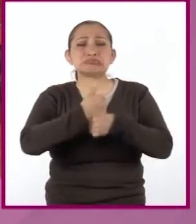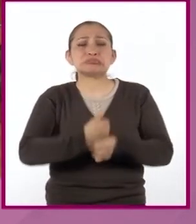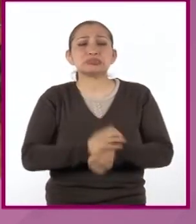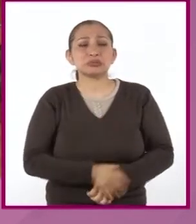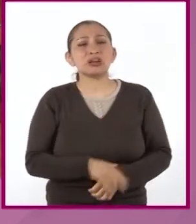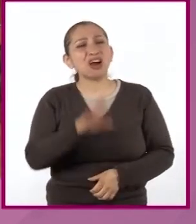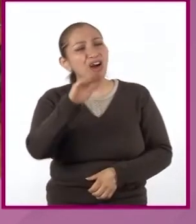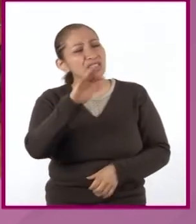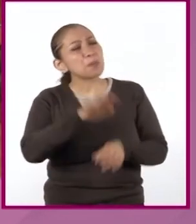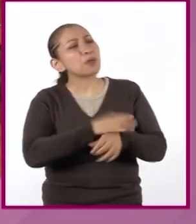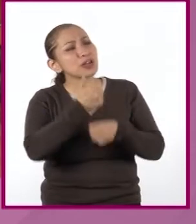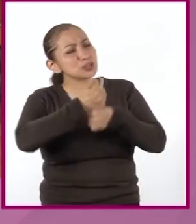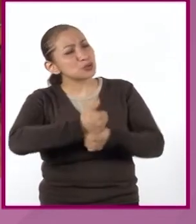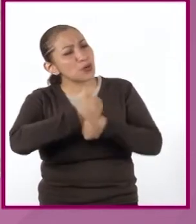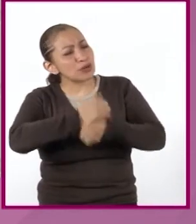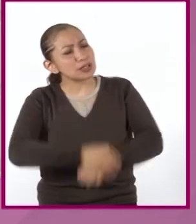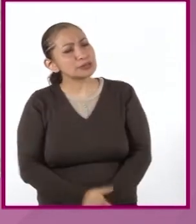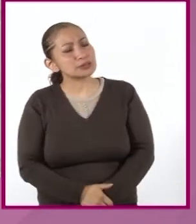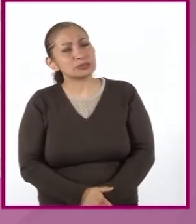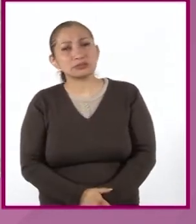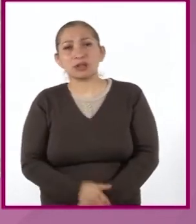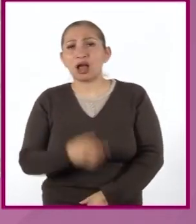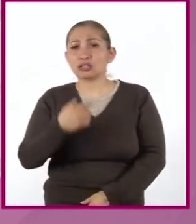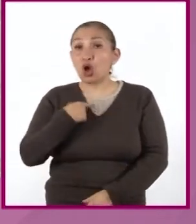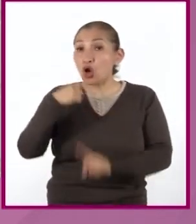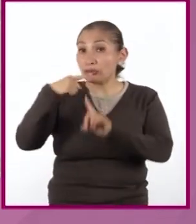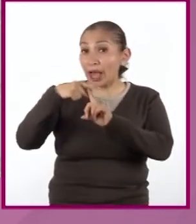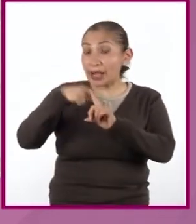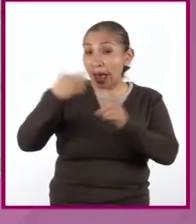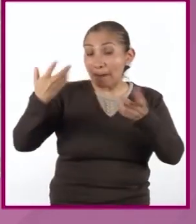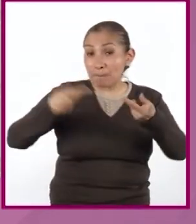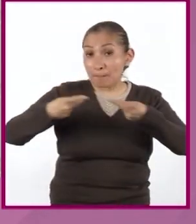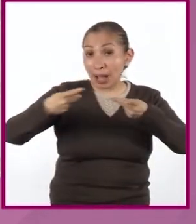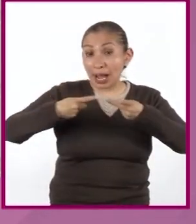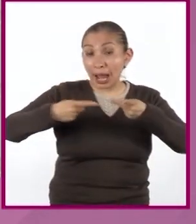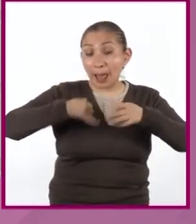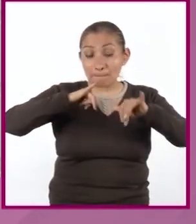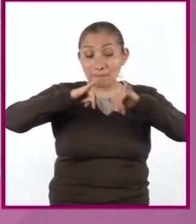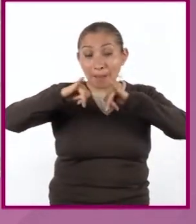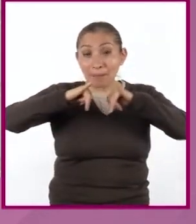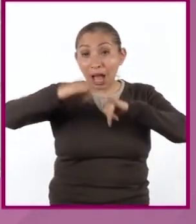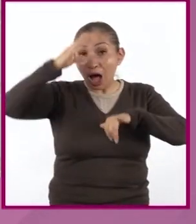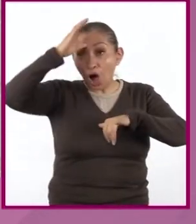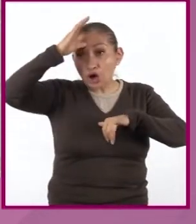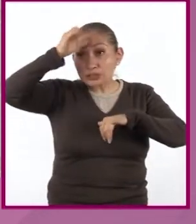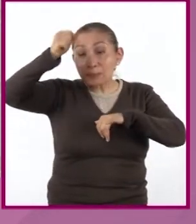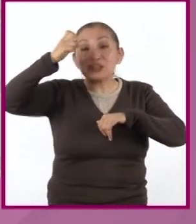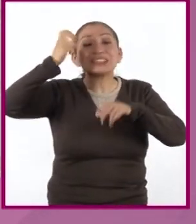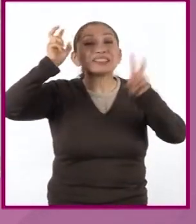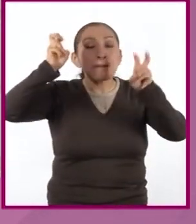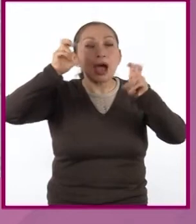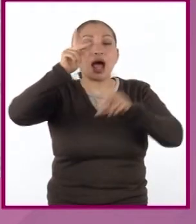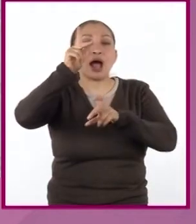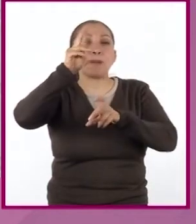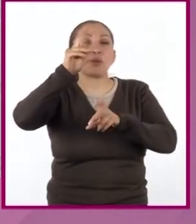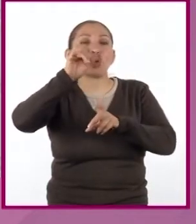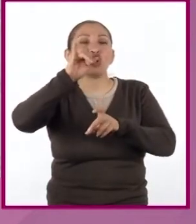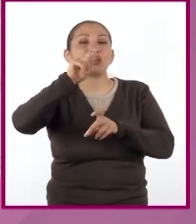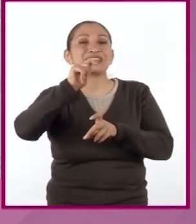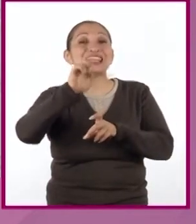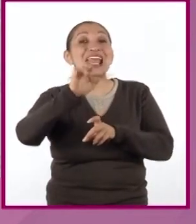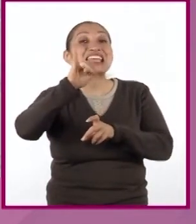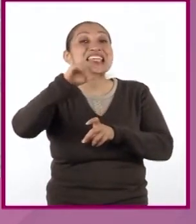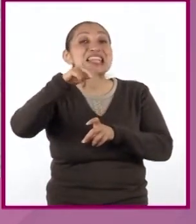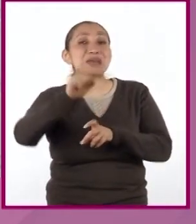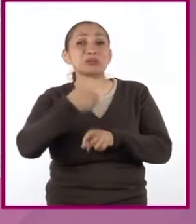Cayetana, ¿por qué sufres? Me dejaron de tarea cocinar un mapa conceptual sobre las proteínas, pero no